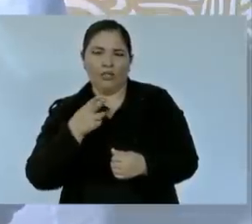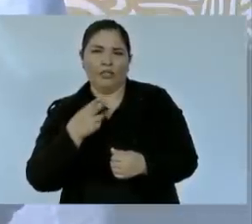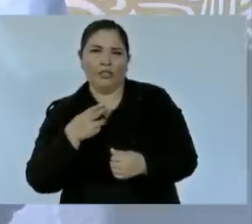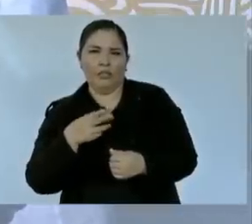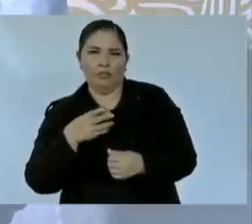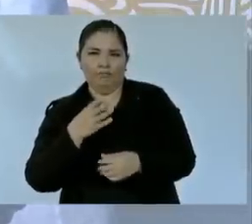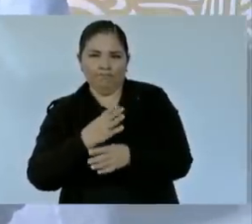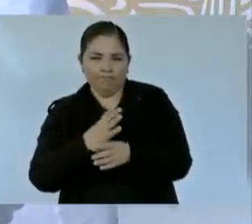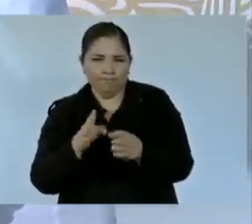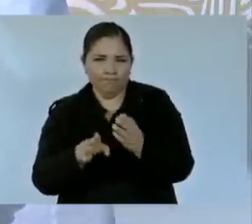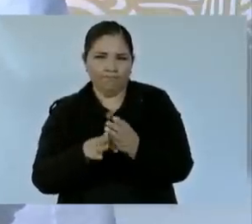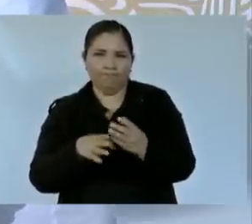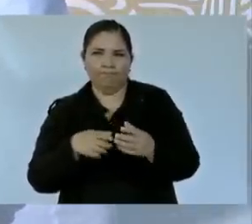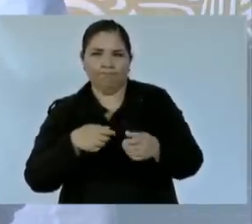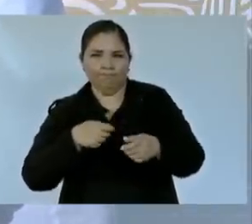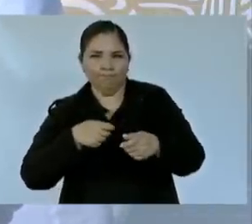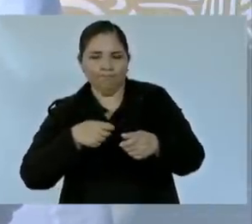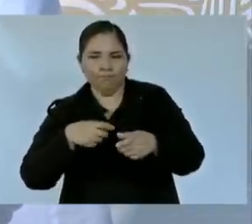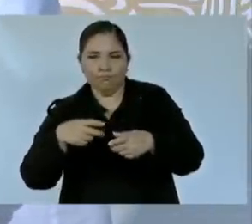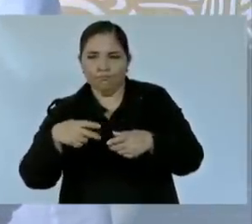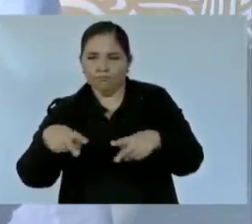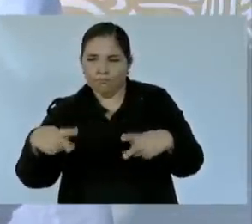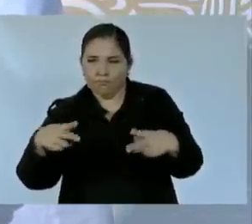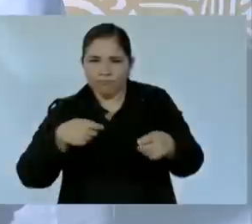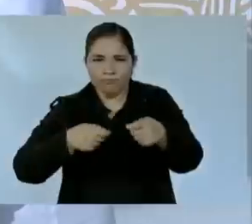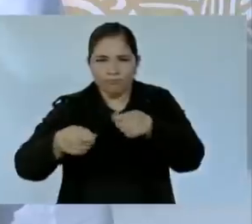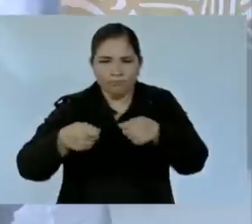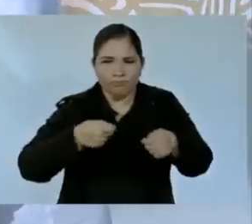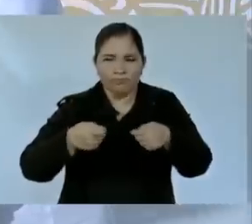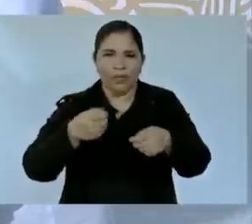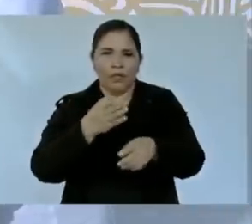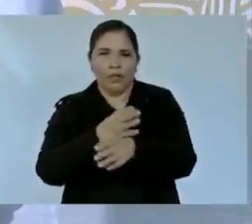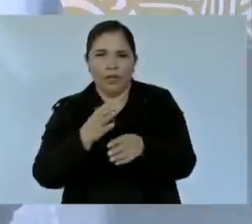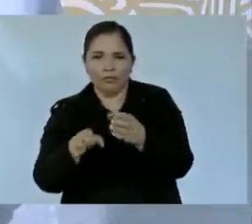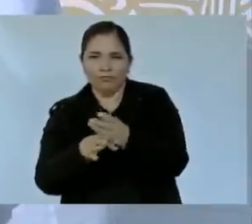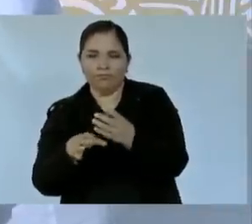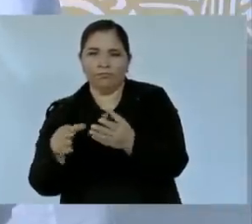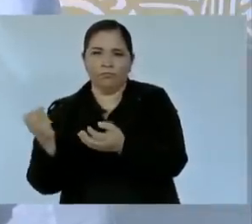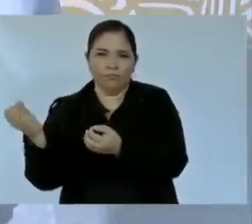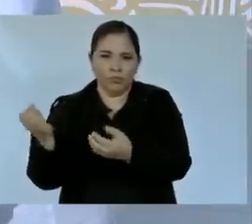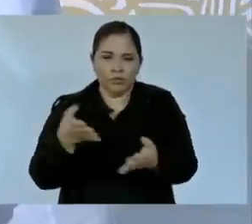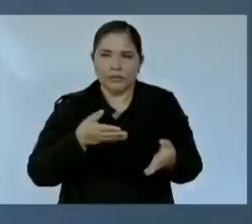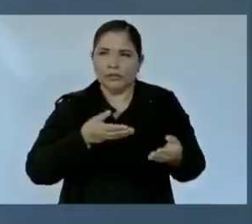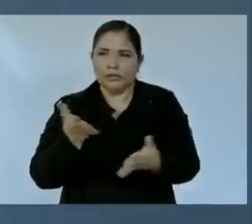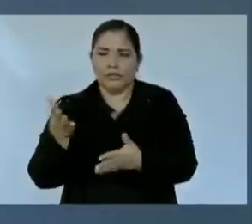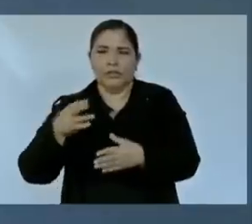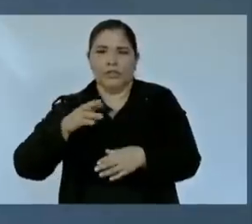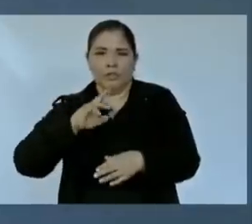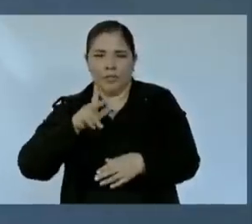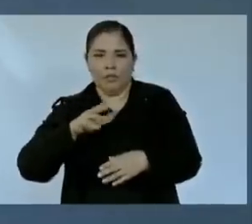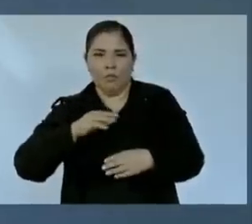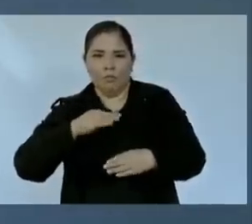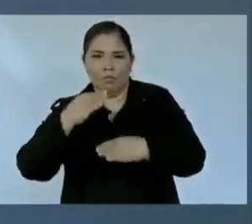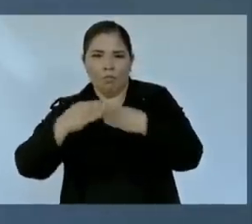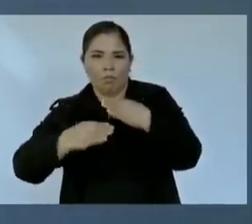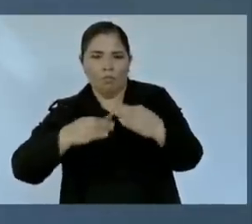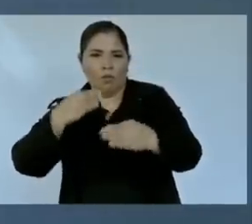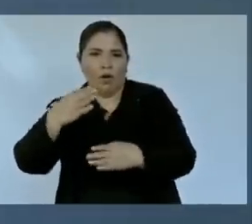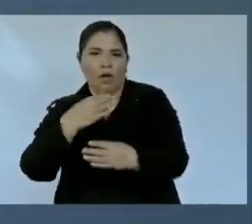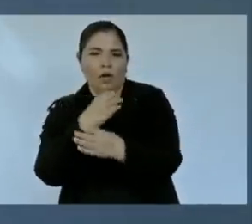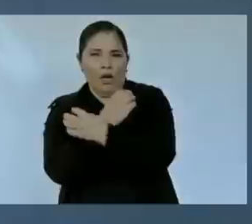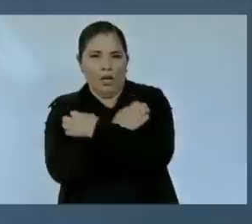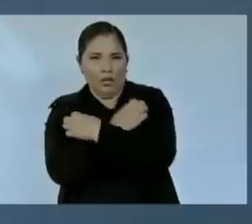y hacer el comercio y mejorar en lo educativo